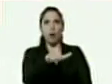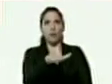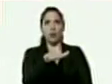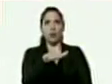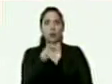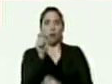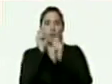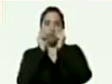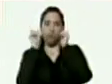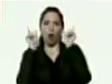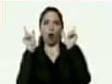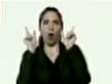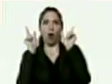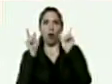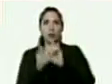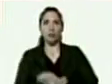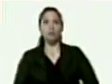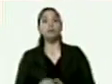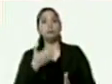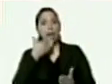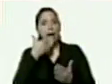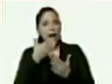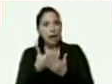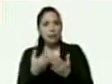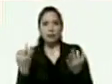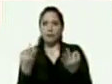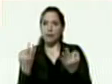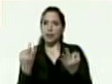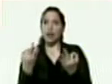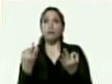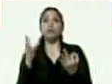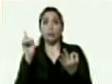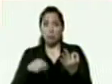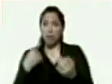impresionante de verdad muchas gracias miren también tengo que